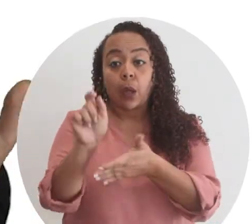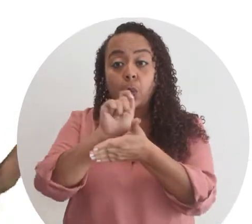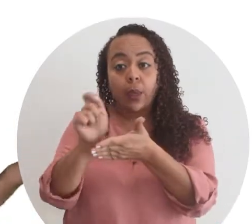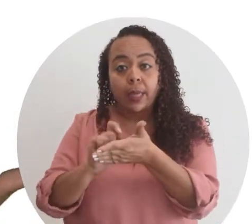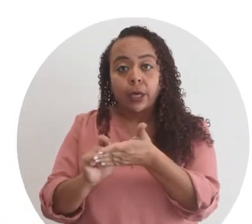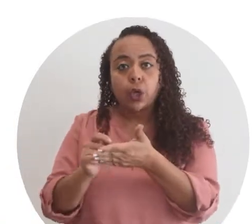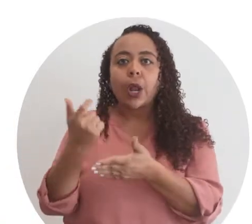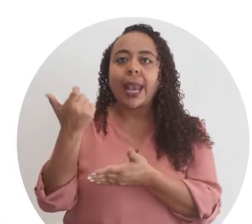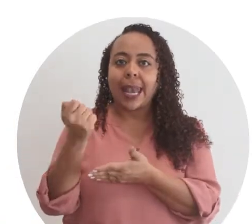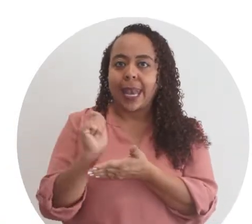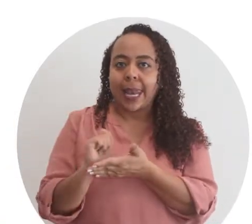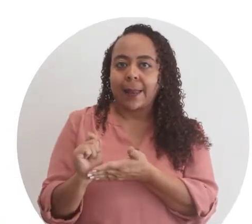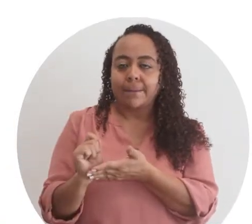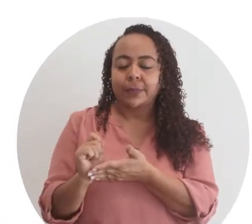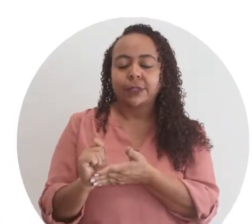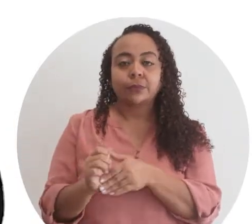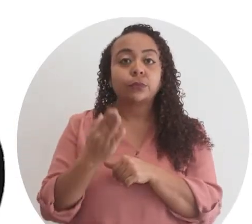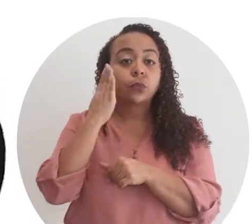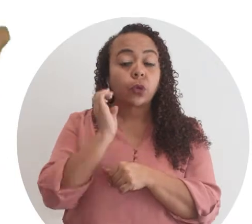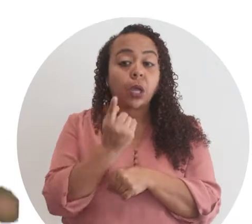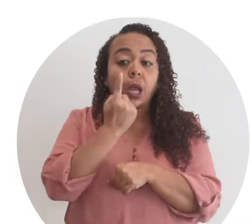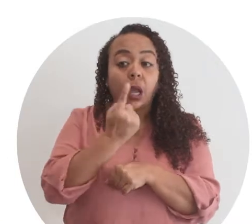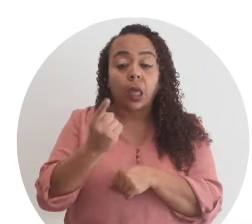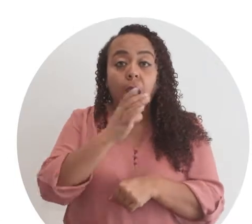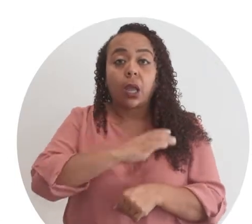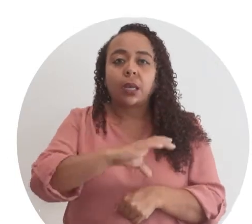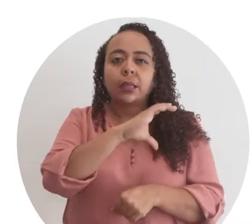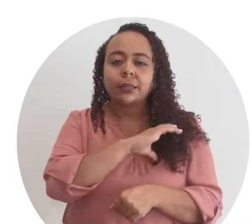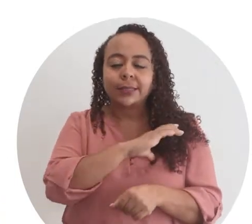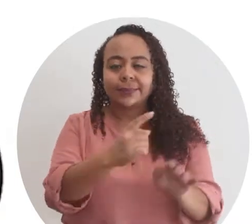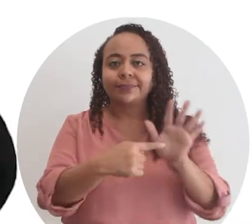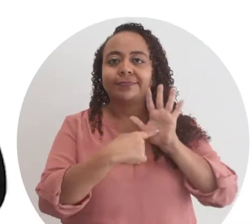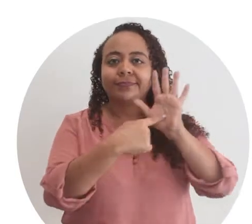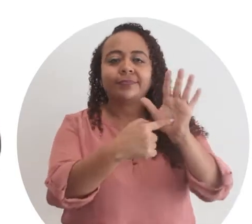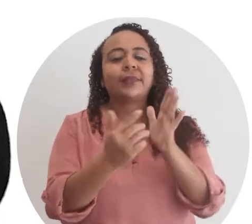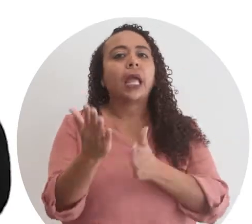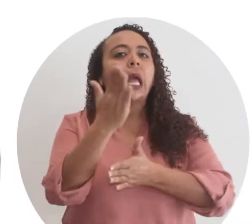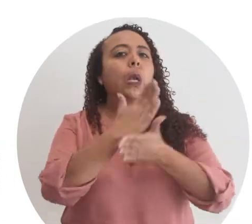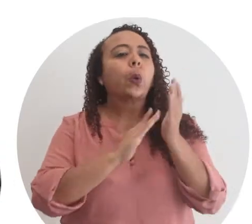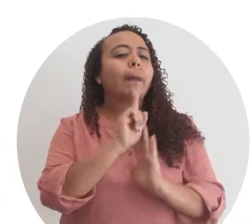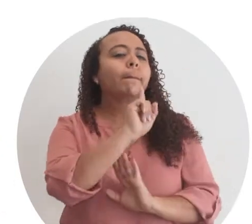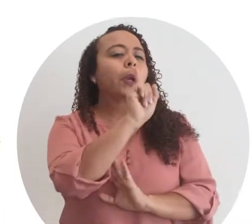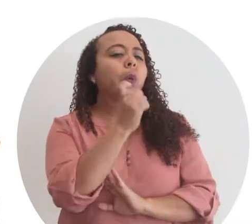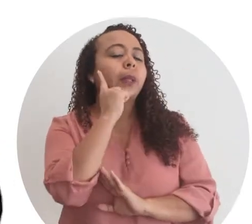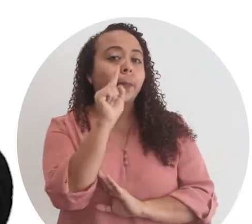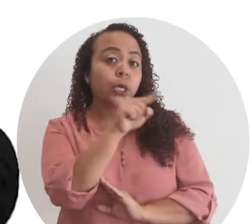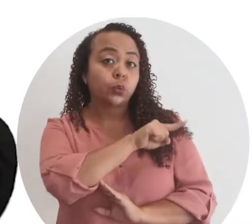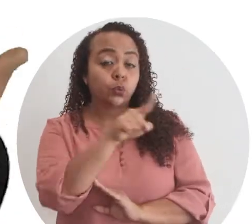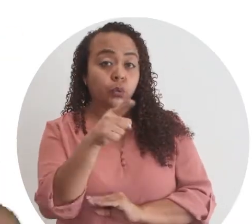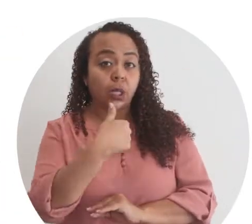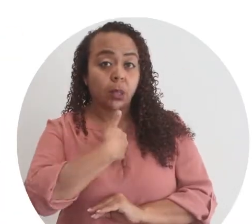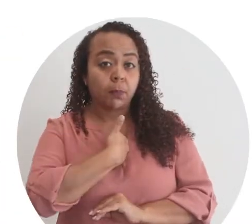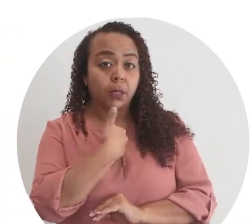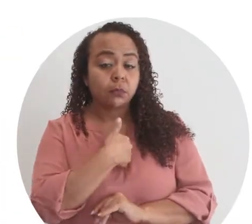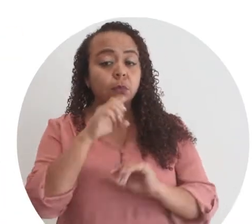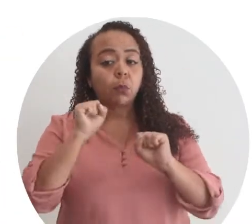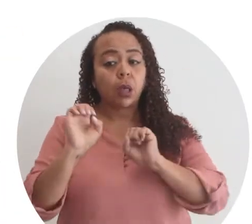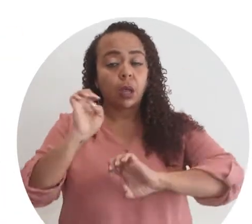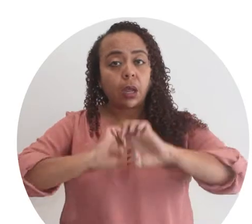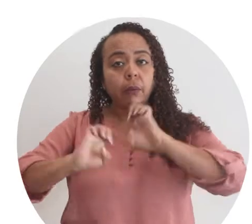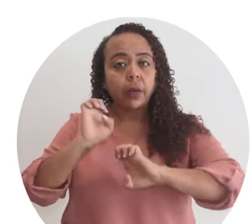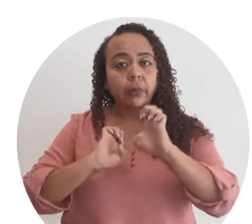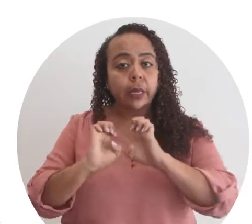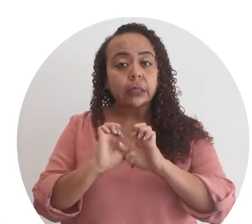tomar un cuaderno y un lápiz debido a que por cada característica les presentaremos alguna pregunta para que ustedes mismas